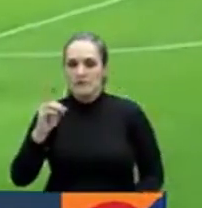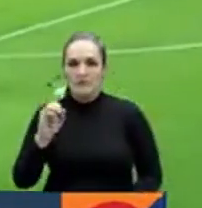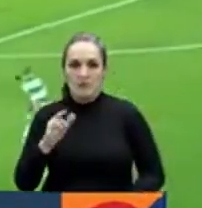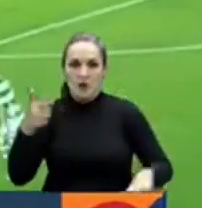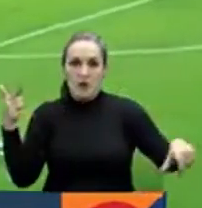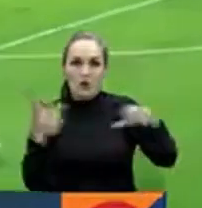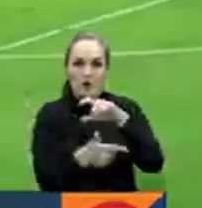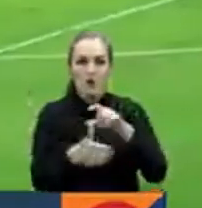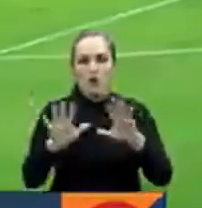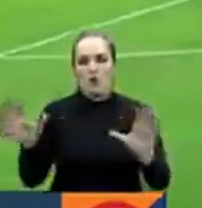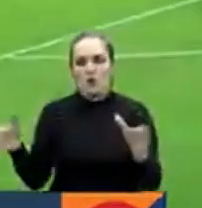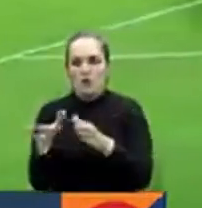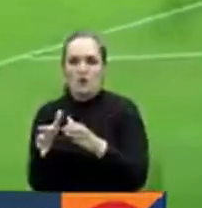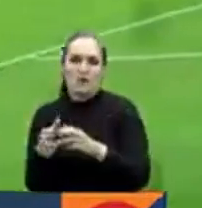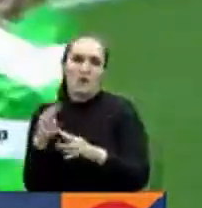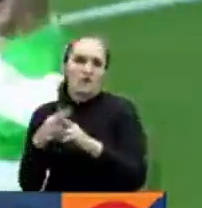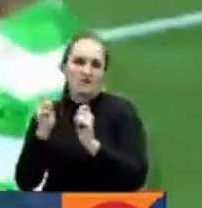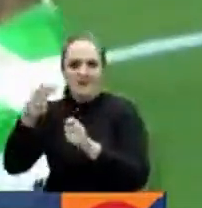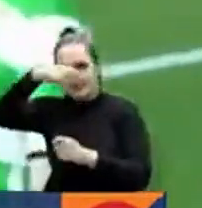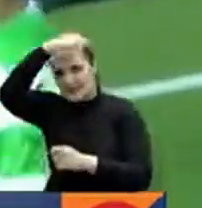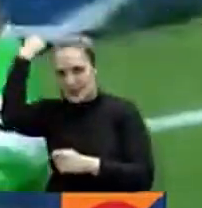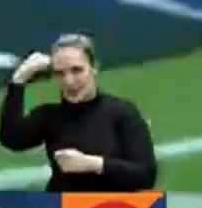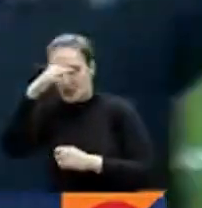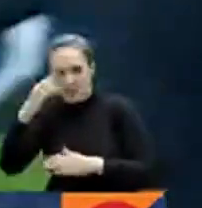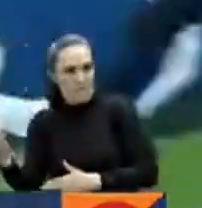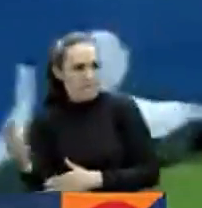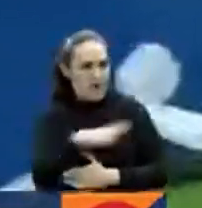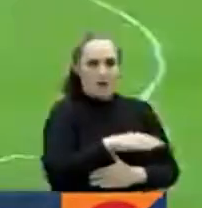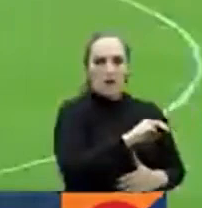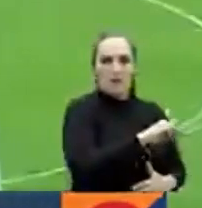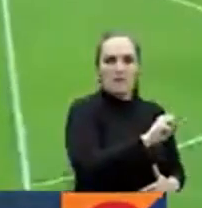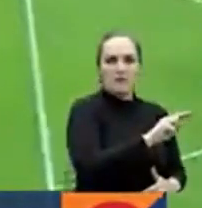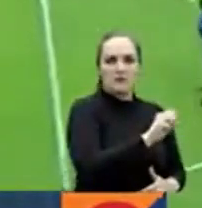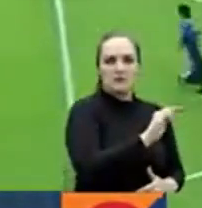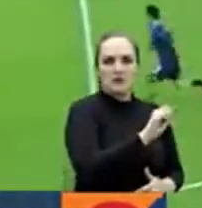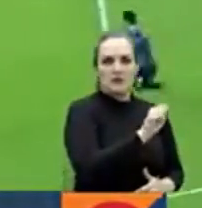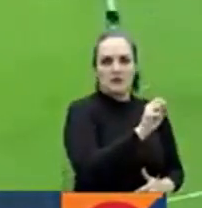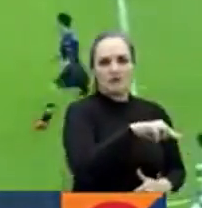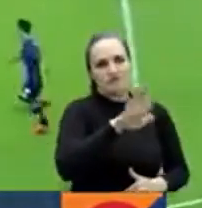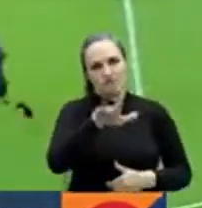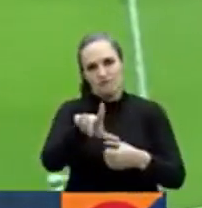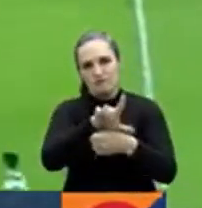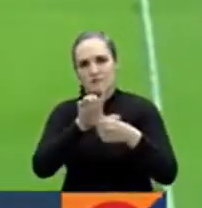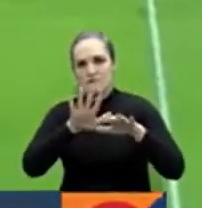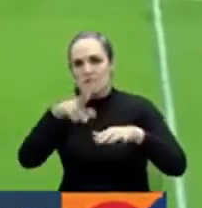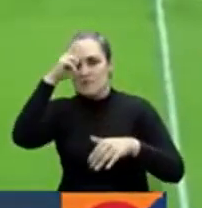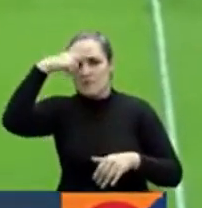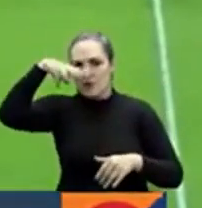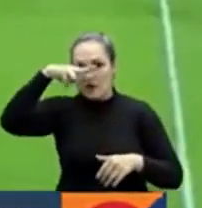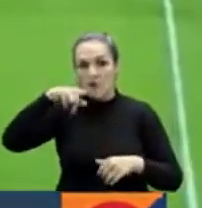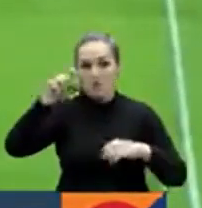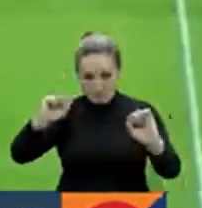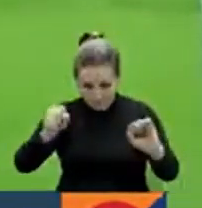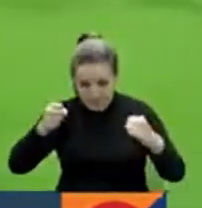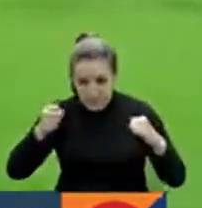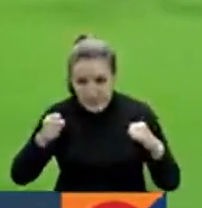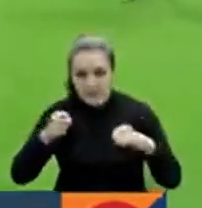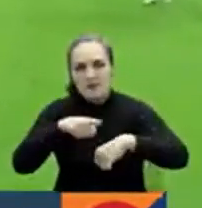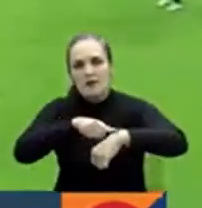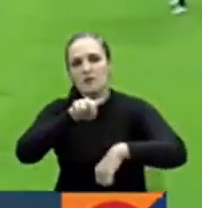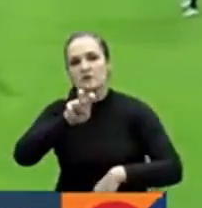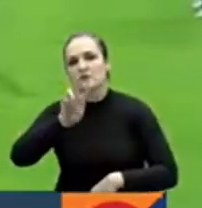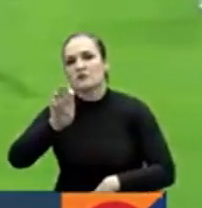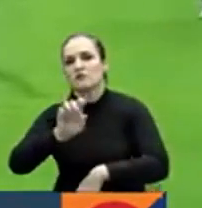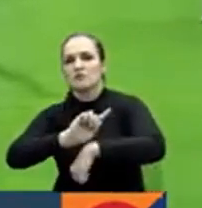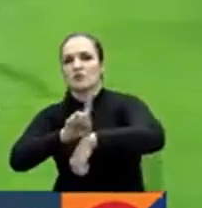la victoria del Santos Laguna frente al Mazatlán en la Liga de ese país. Con este cabezazo a los 78 minutos, en desarrollo